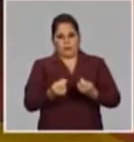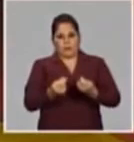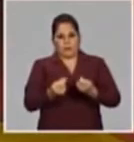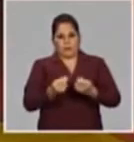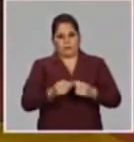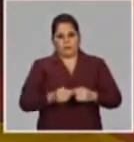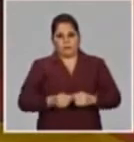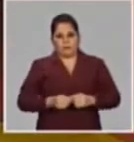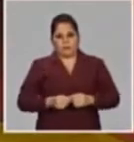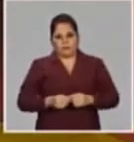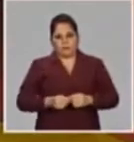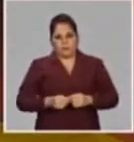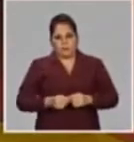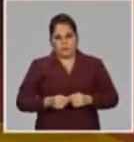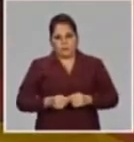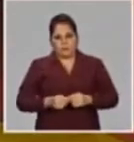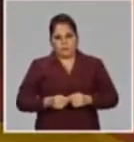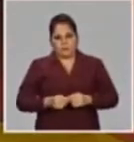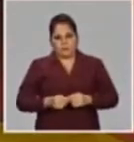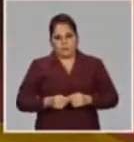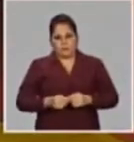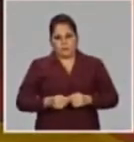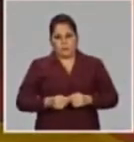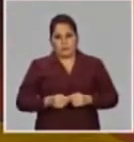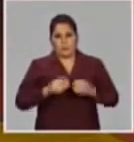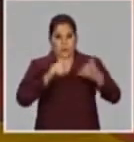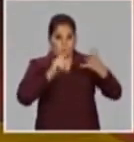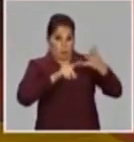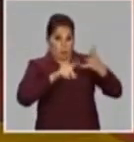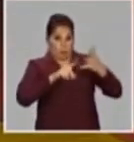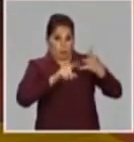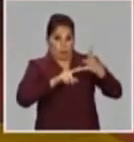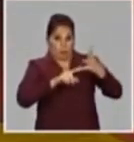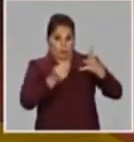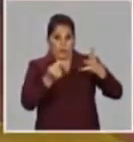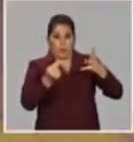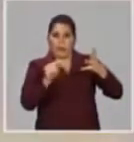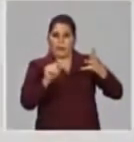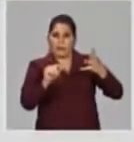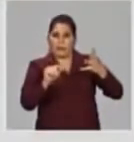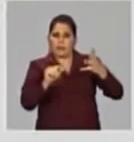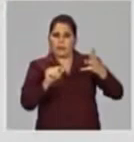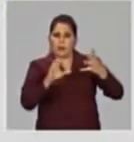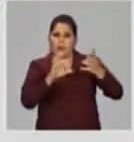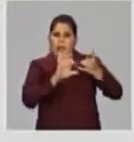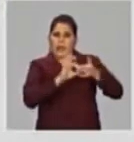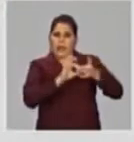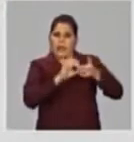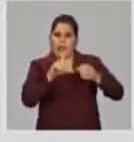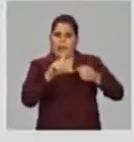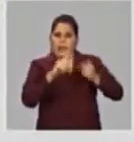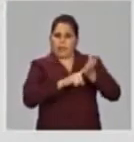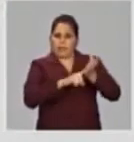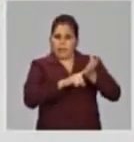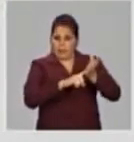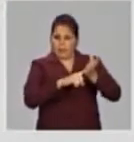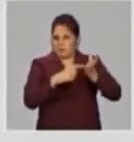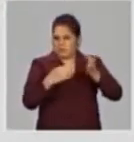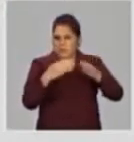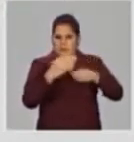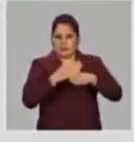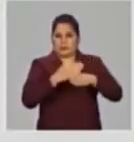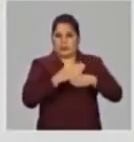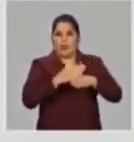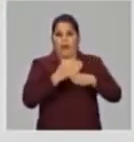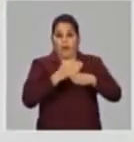Sí. El cuarto fue la reducción del precio del GLP. Acuérdate que el GLP lo habíamos